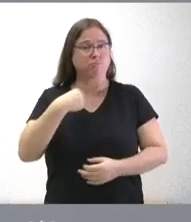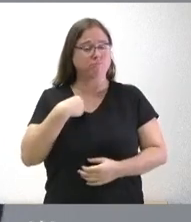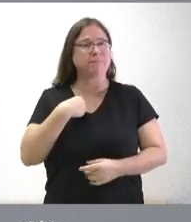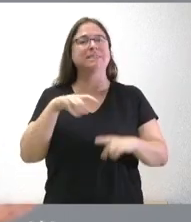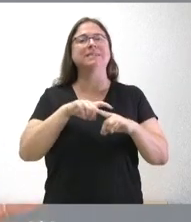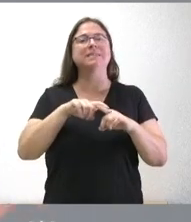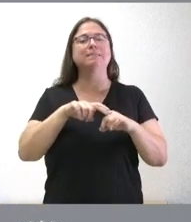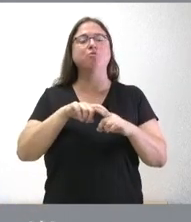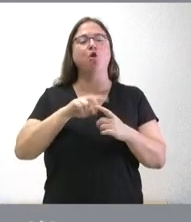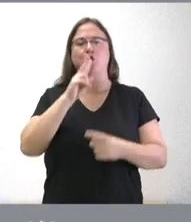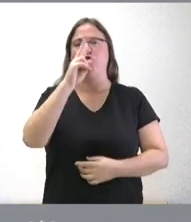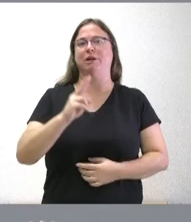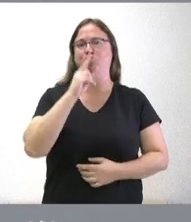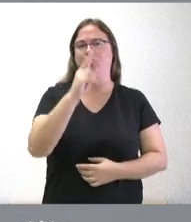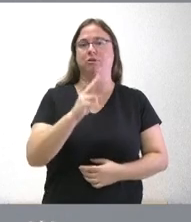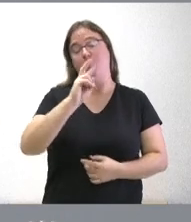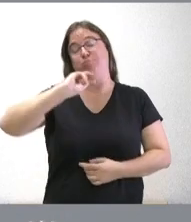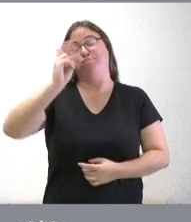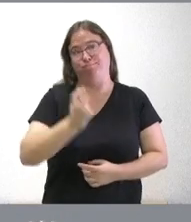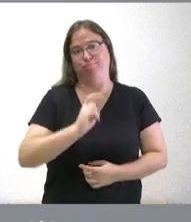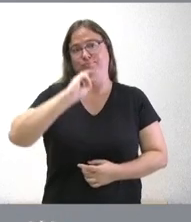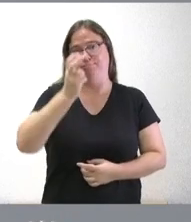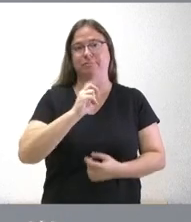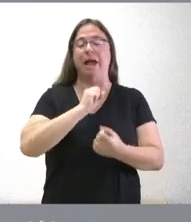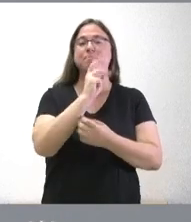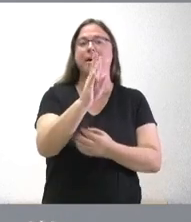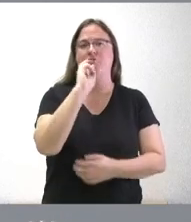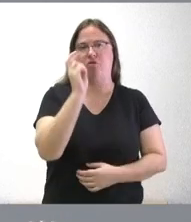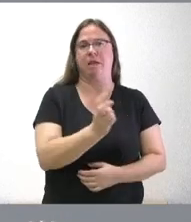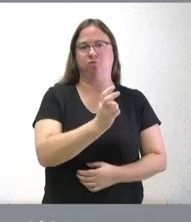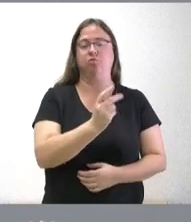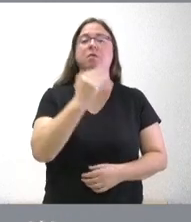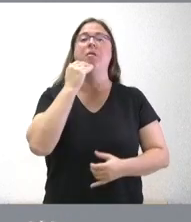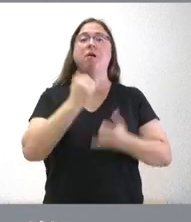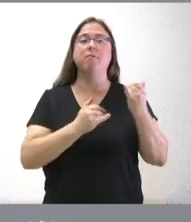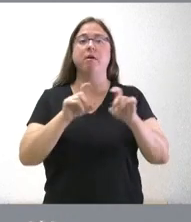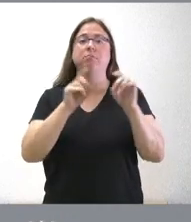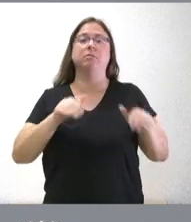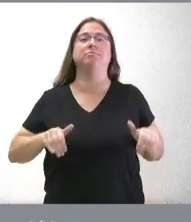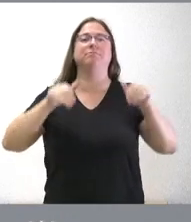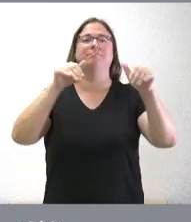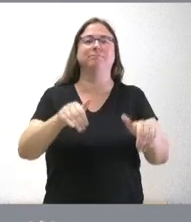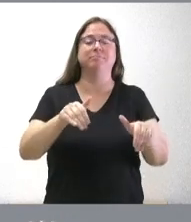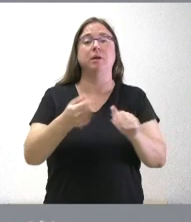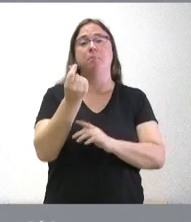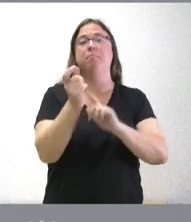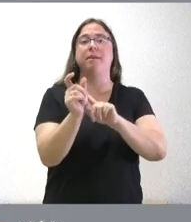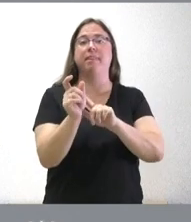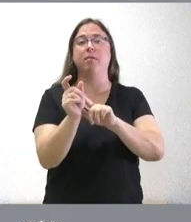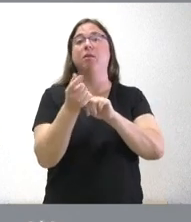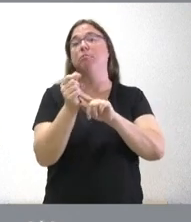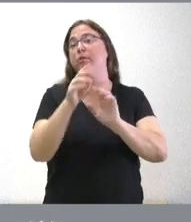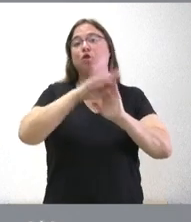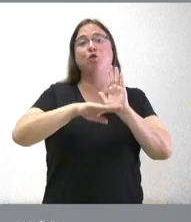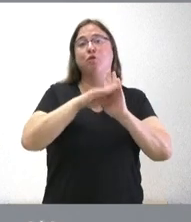carácter plurianual se plantearon en su momento durante un periodo de varios años y cuando las empresas se presentaron y plantearon un precio eran unas